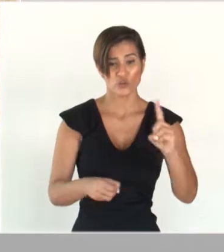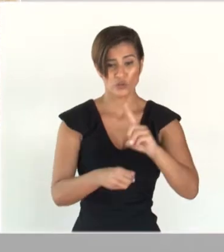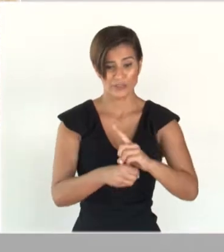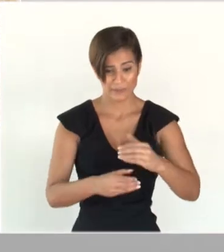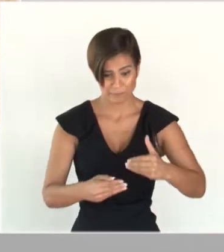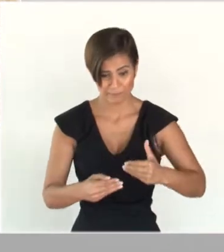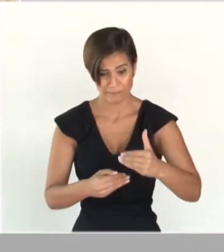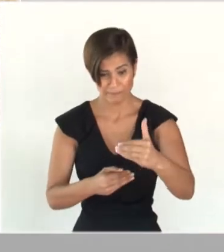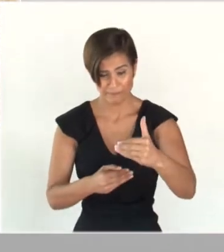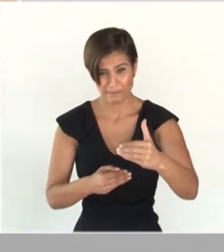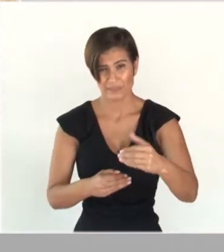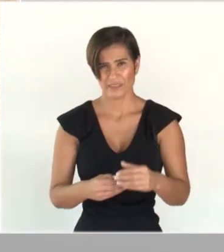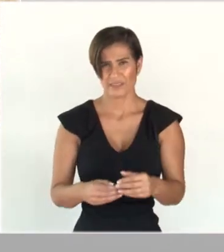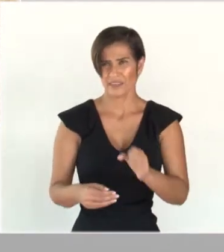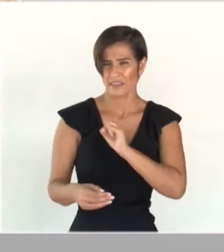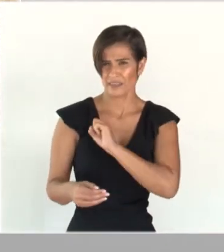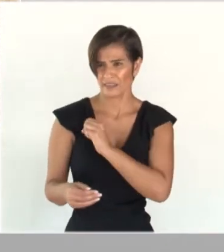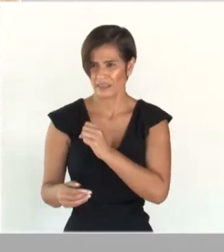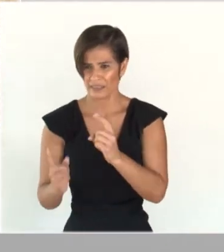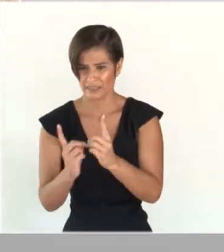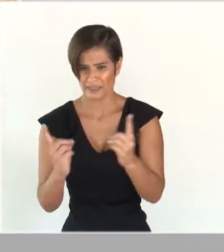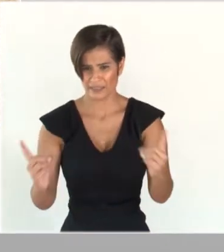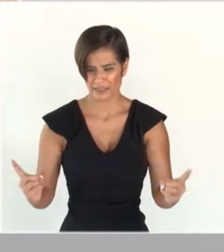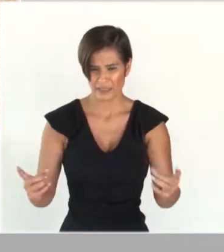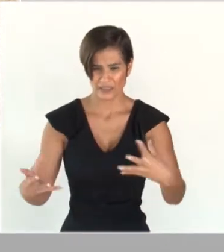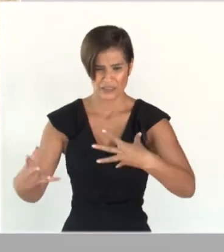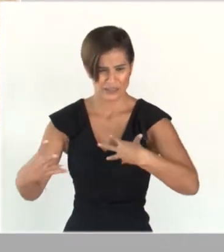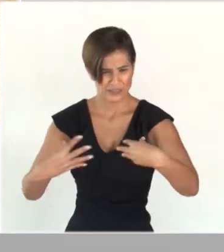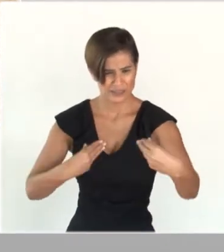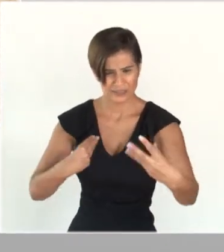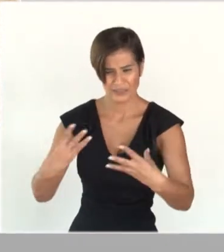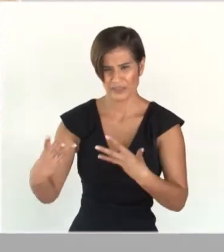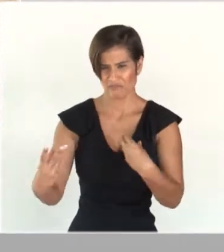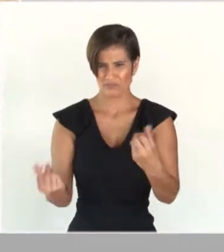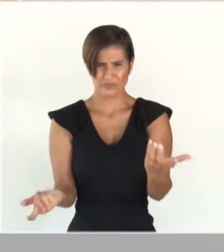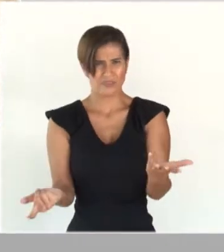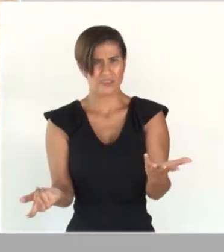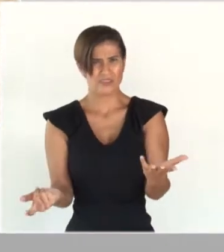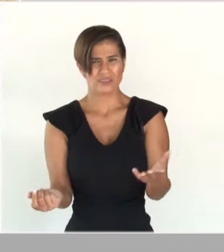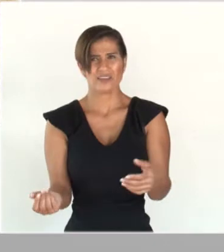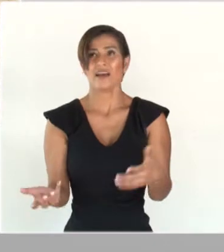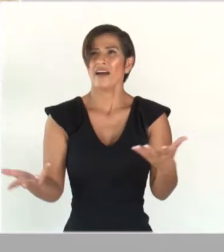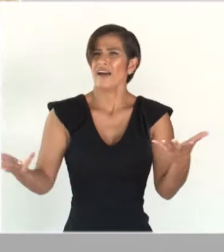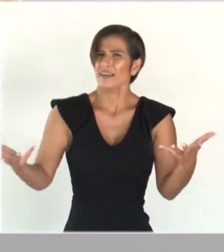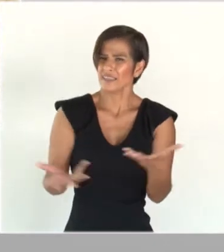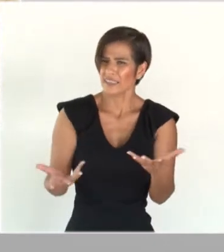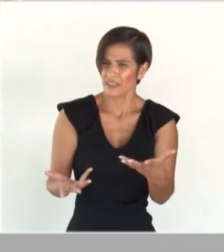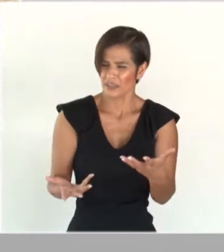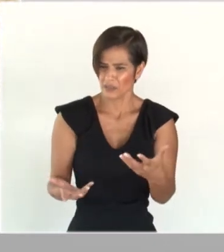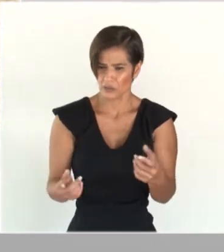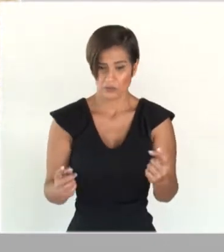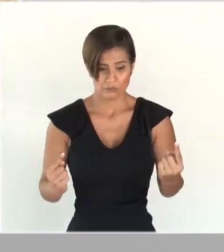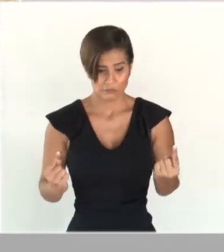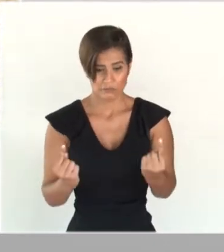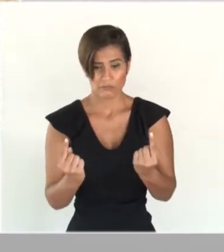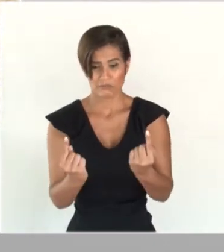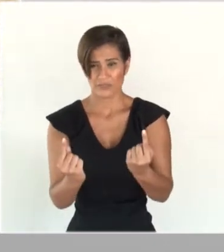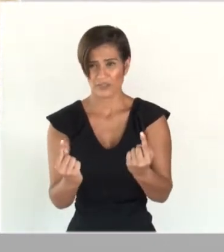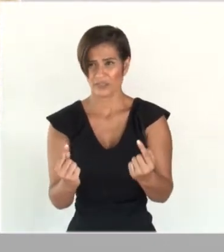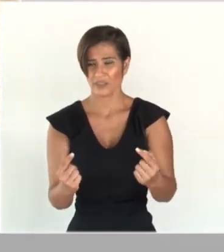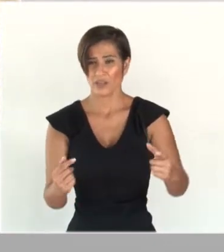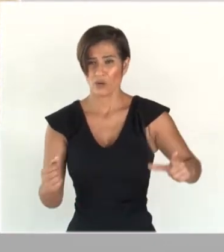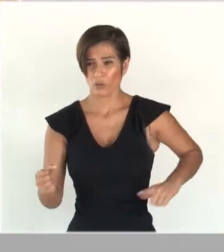como esta nueva de monitoreo epidemiológico, se realizan de manera unilateral por el gobierno